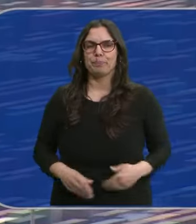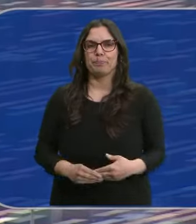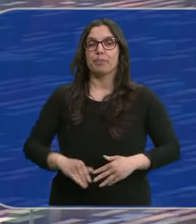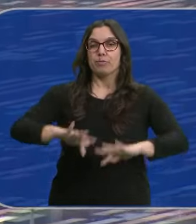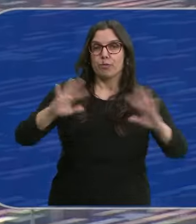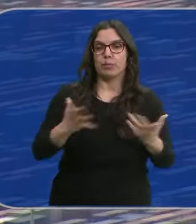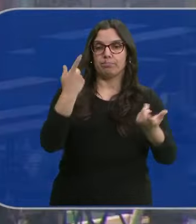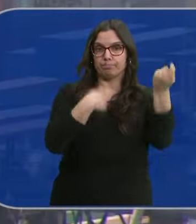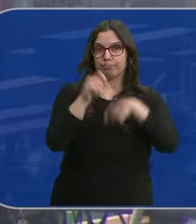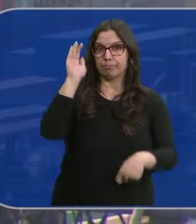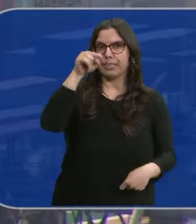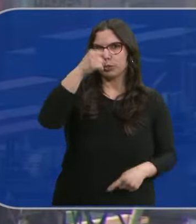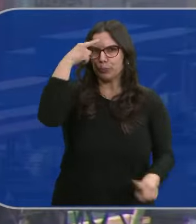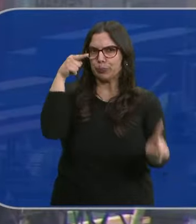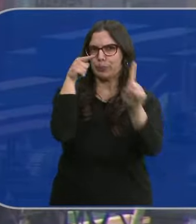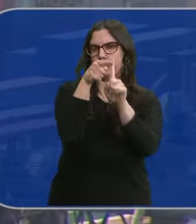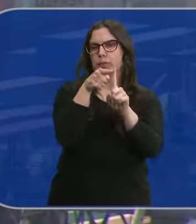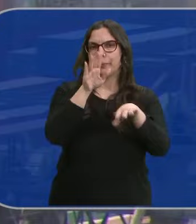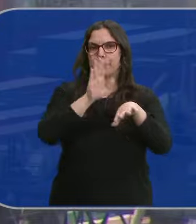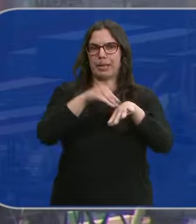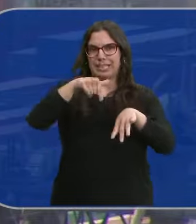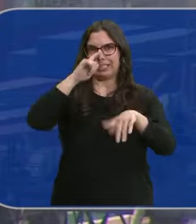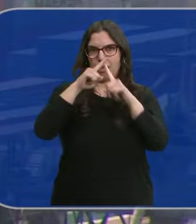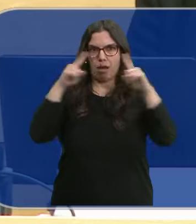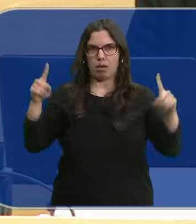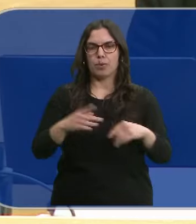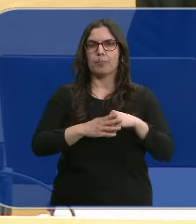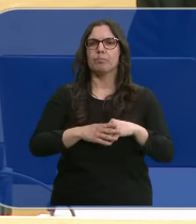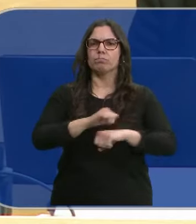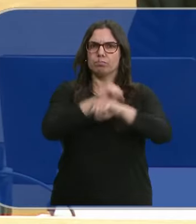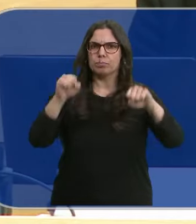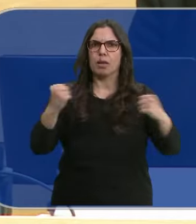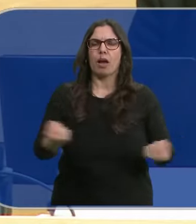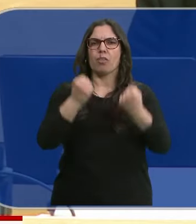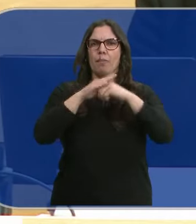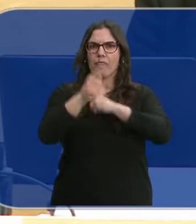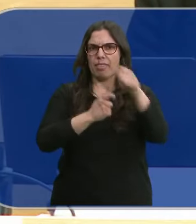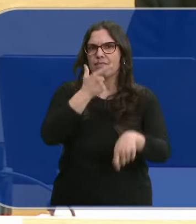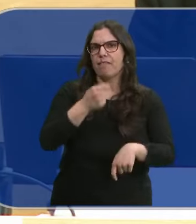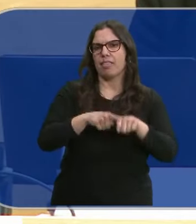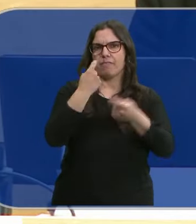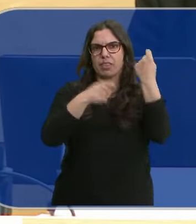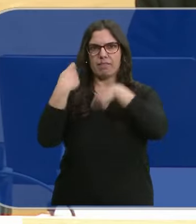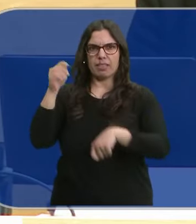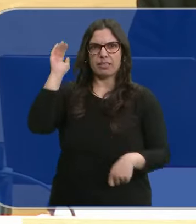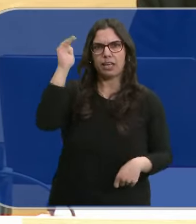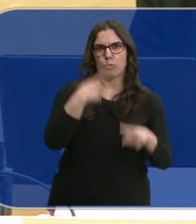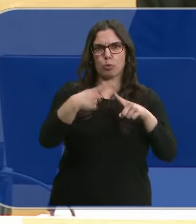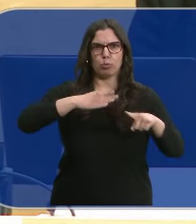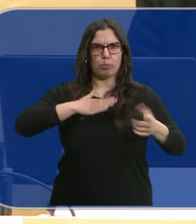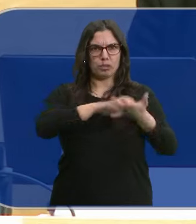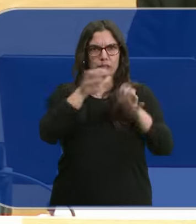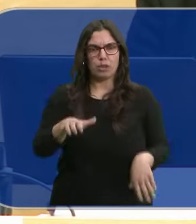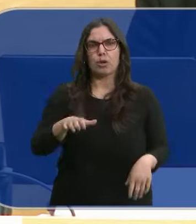Fomentar las exportaciones será uno de los objetivos para el presente ejercicio. Se reforzará las acciones para facilitar la salida al exterior de los productos de la